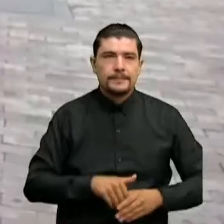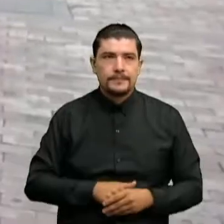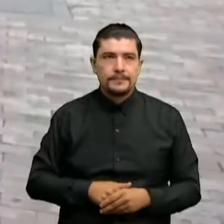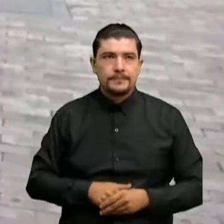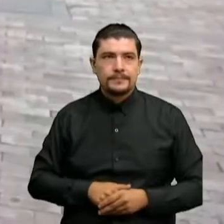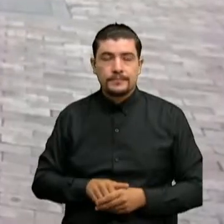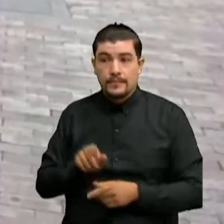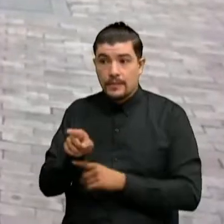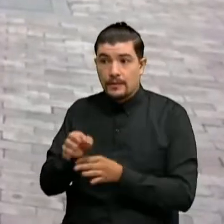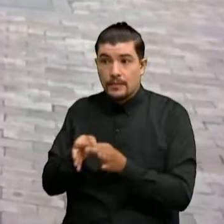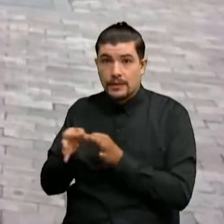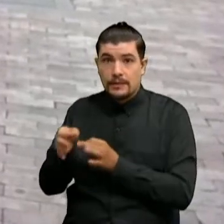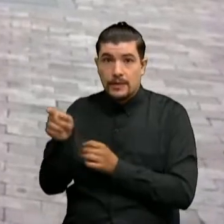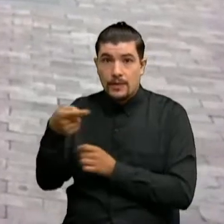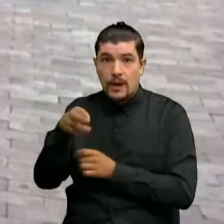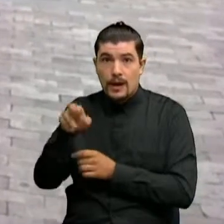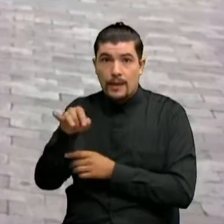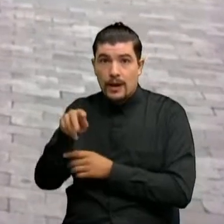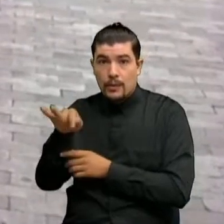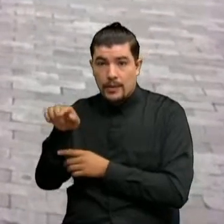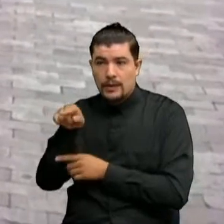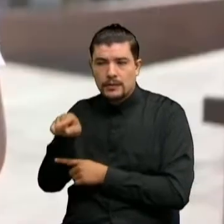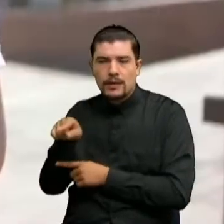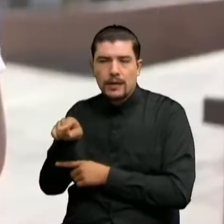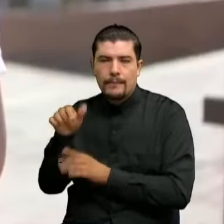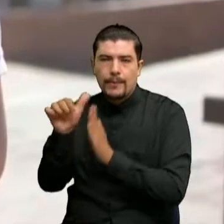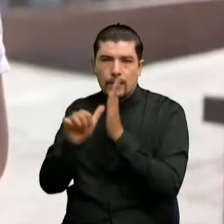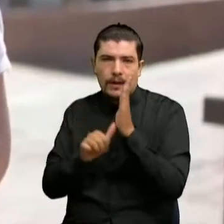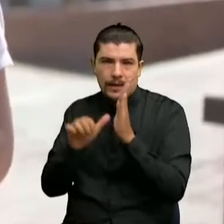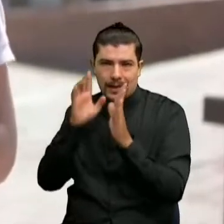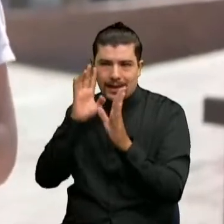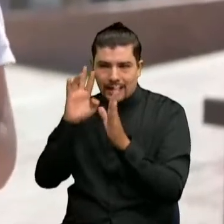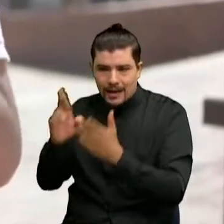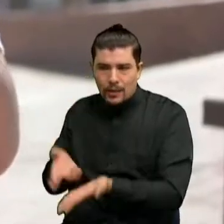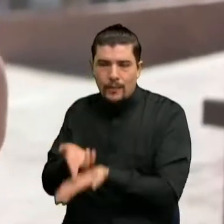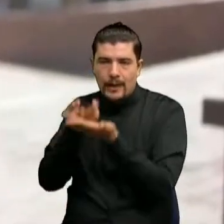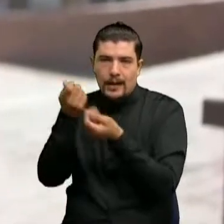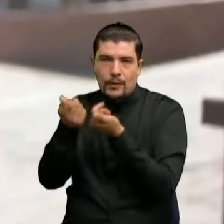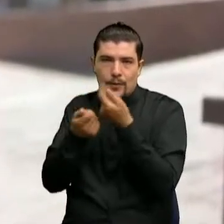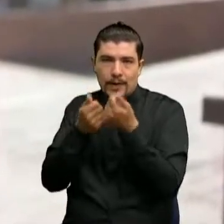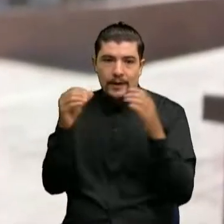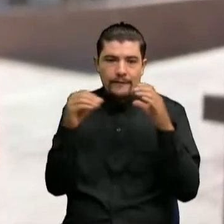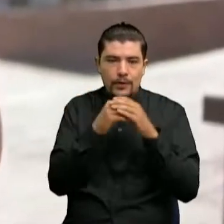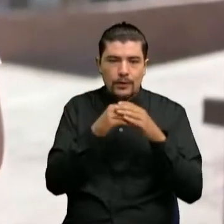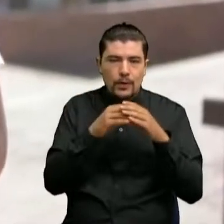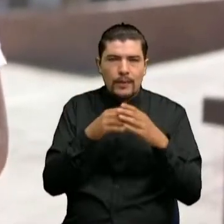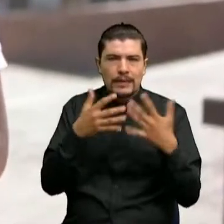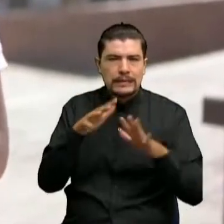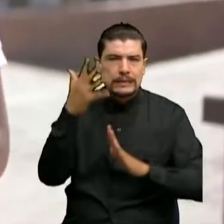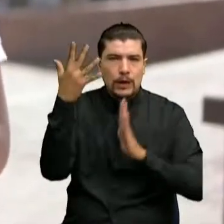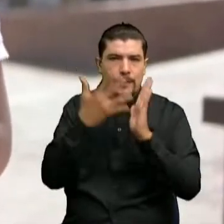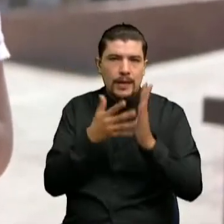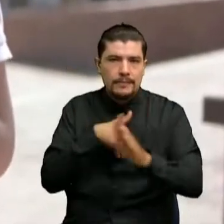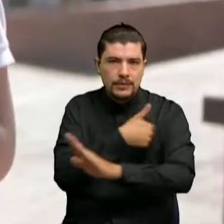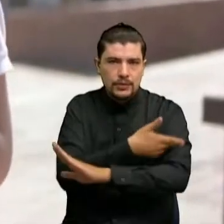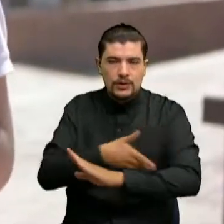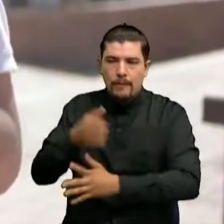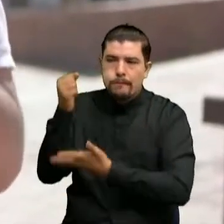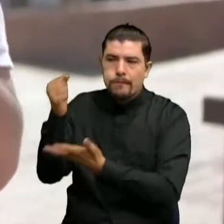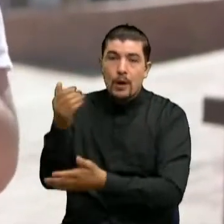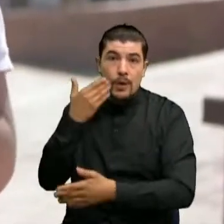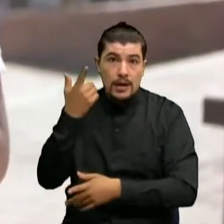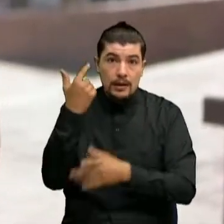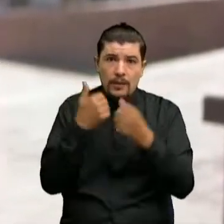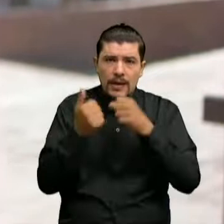objeto de un programa de reactivación económica Con el fondo de adaptación por cerca de 5 mil millones de pesos Venimos trabajando desde el año